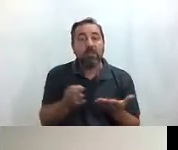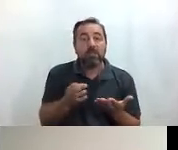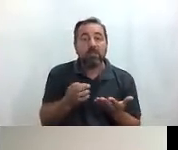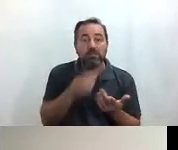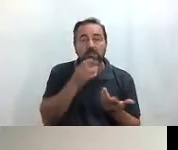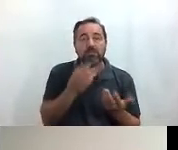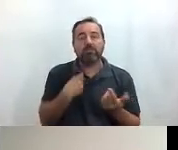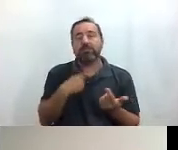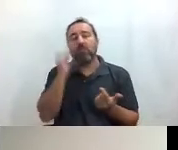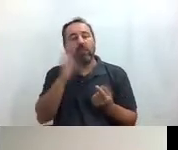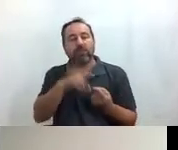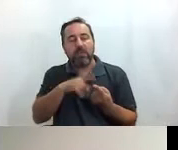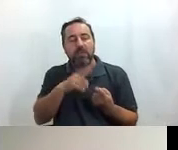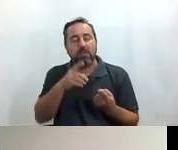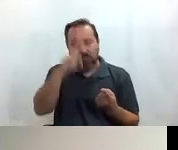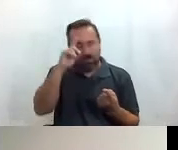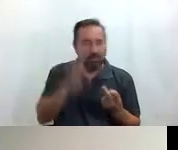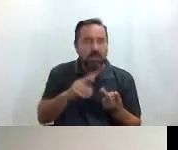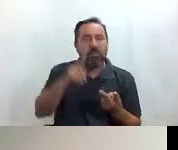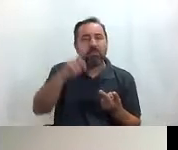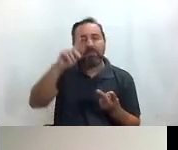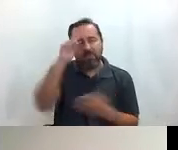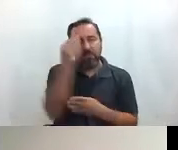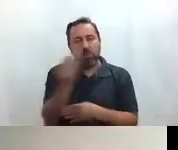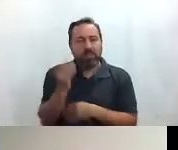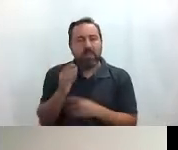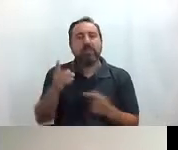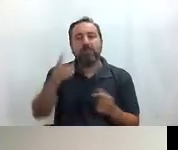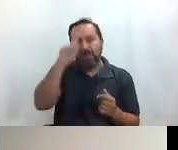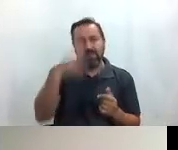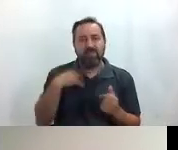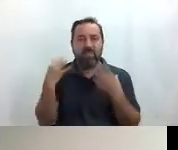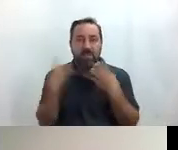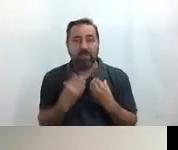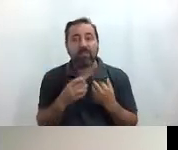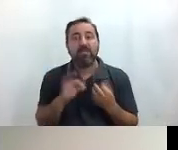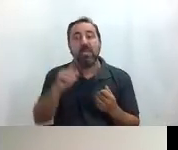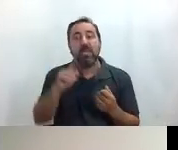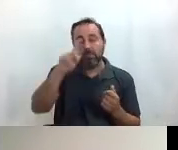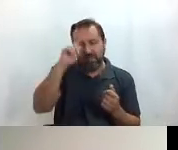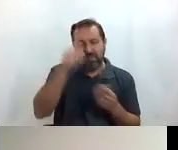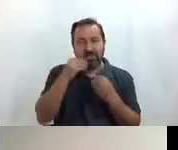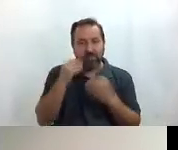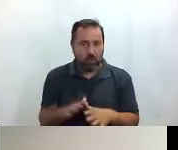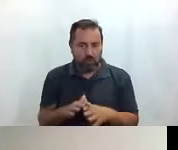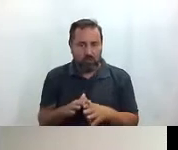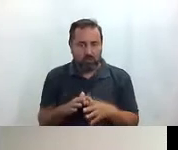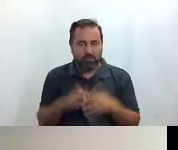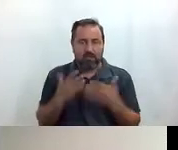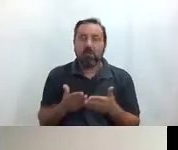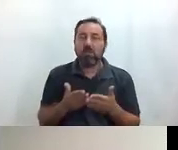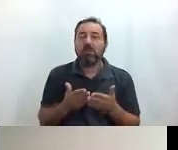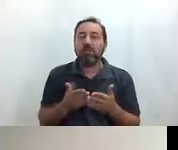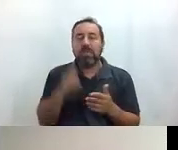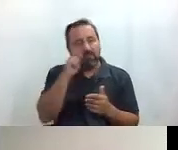destacado en la historia de Madrid Madrid Monumental el Madrid de Cervantes y el Madrid Histórico entonces estas visitas son completamente